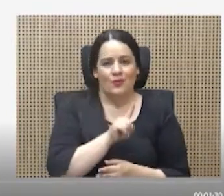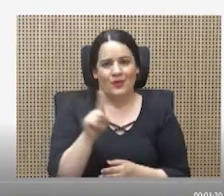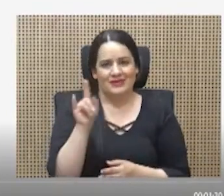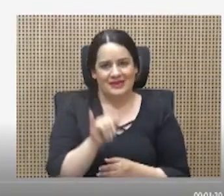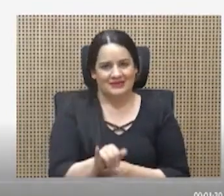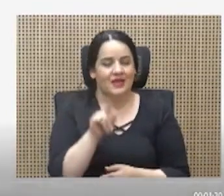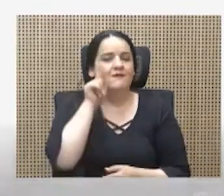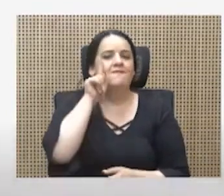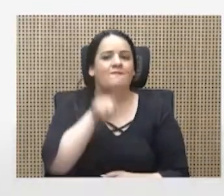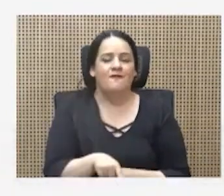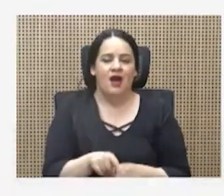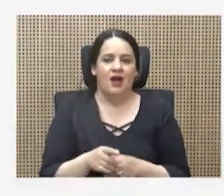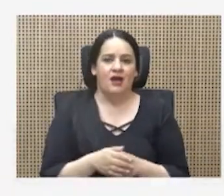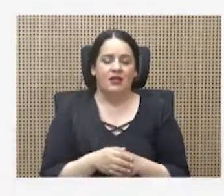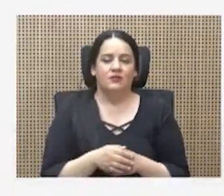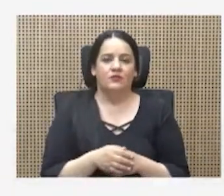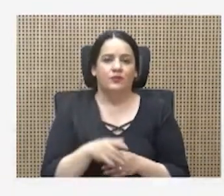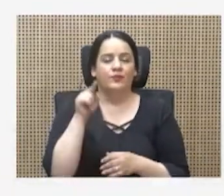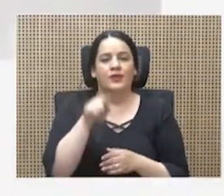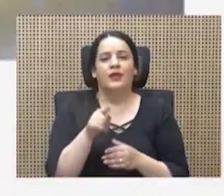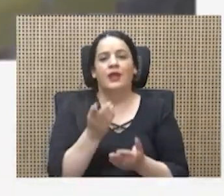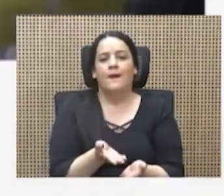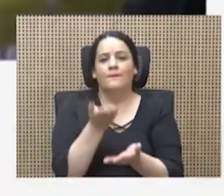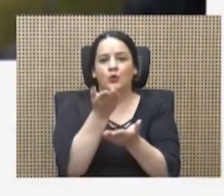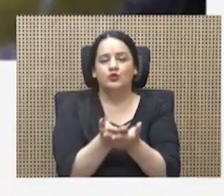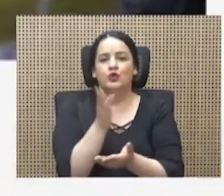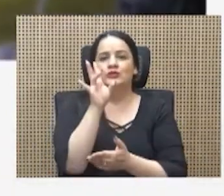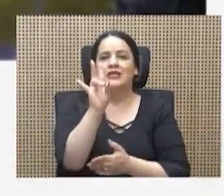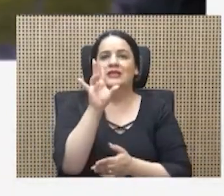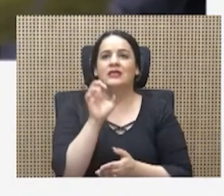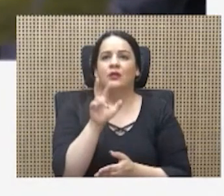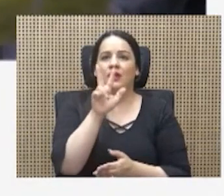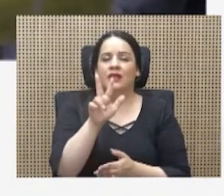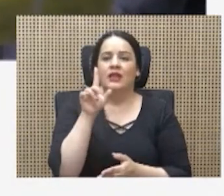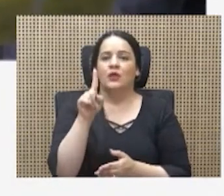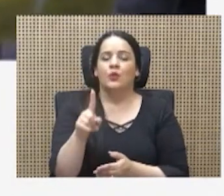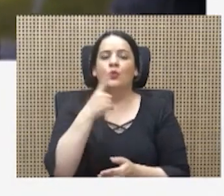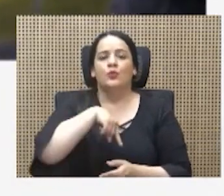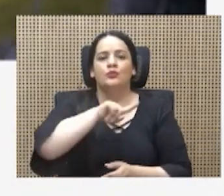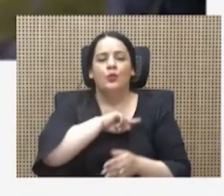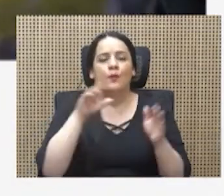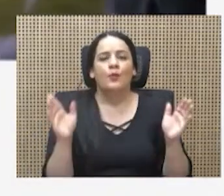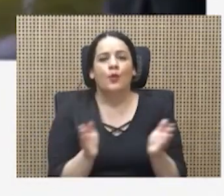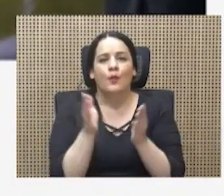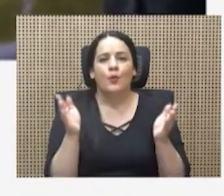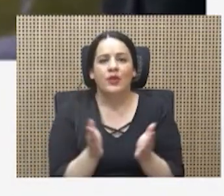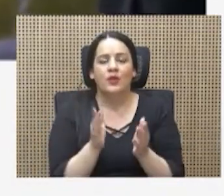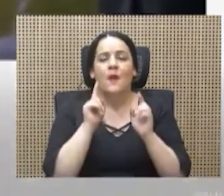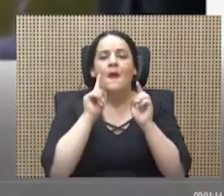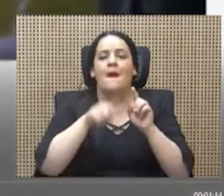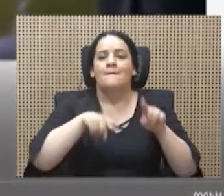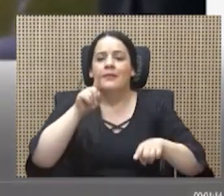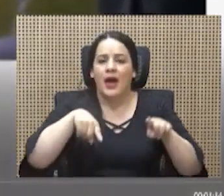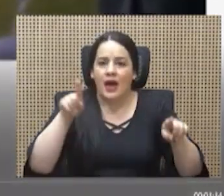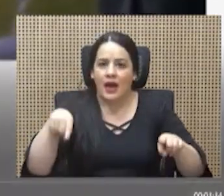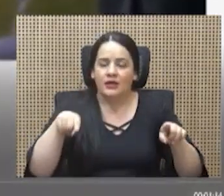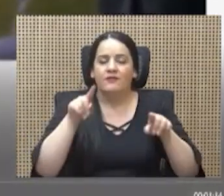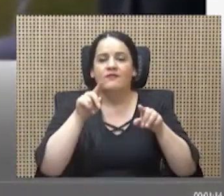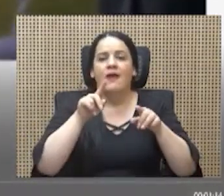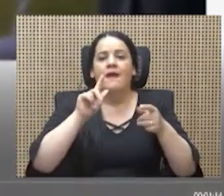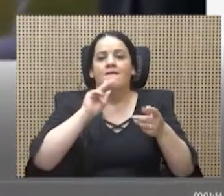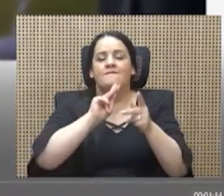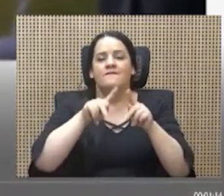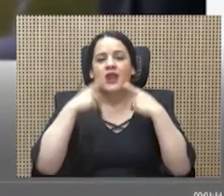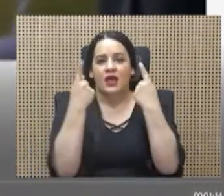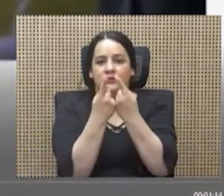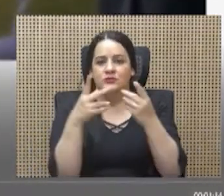Absolutamente falso. En la moción 731, que es la que estamos promoviendo varias fracciones de esta